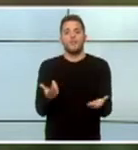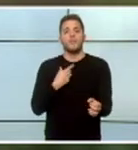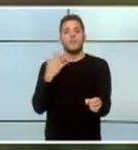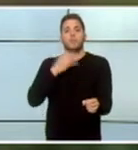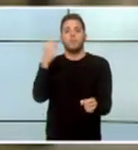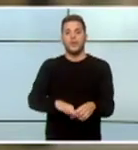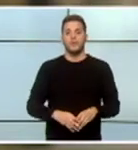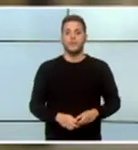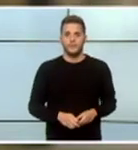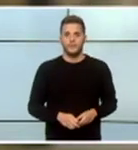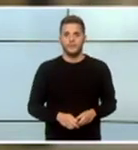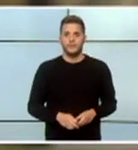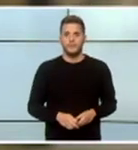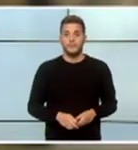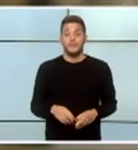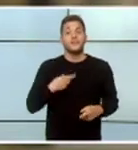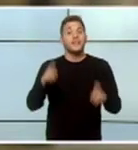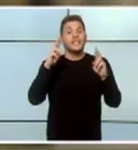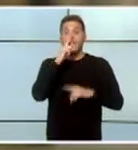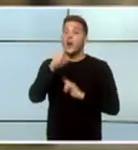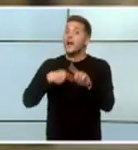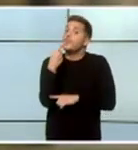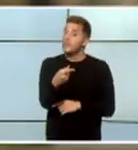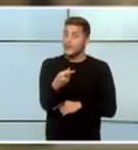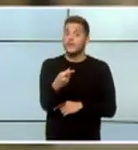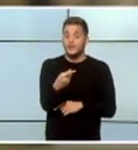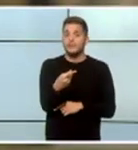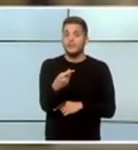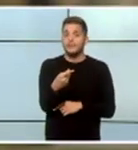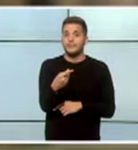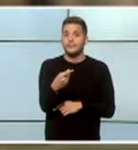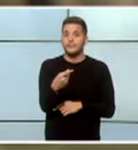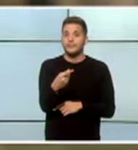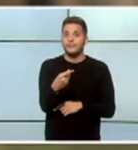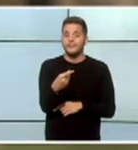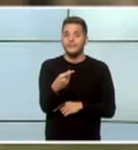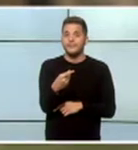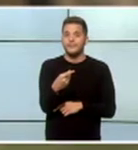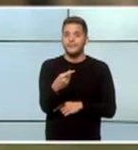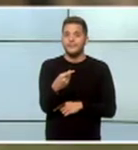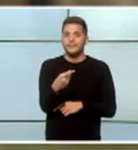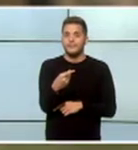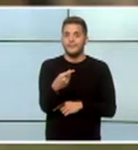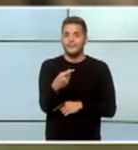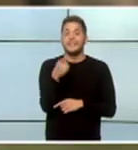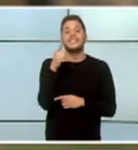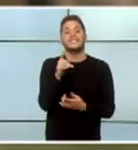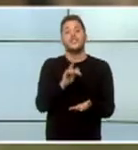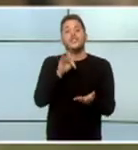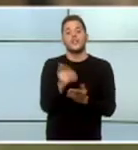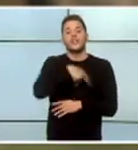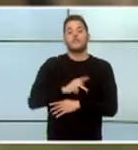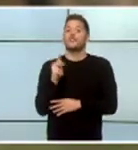comunidad... ...mi deseo para el próximo... ...para el próximo año... ...es que nuestros